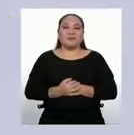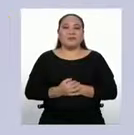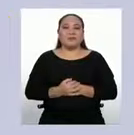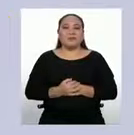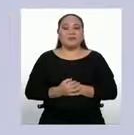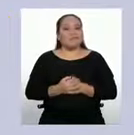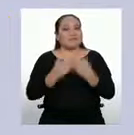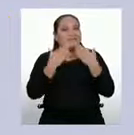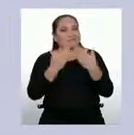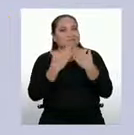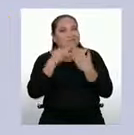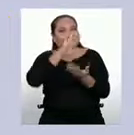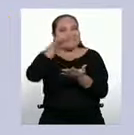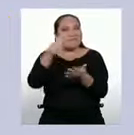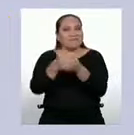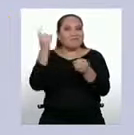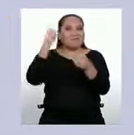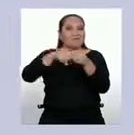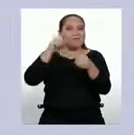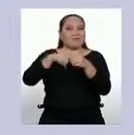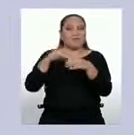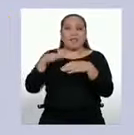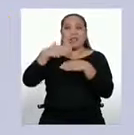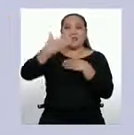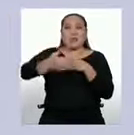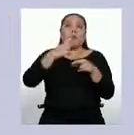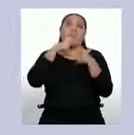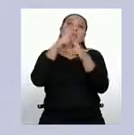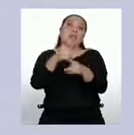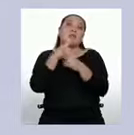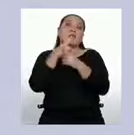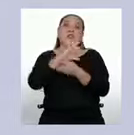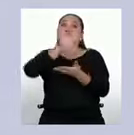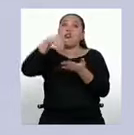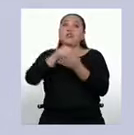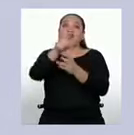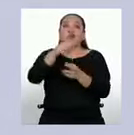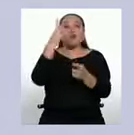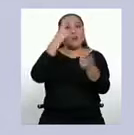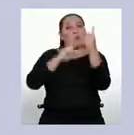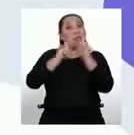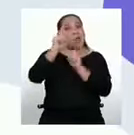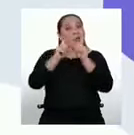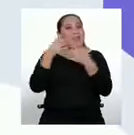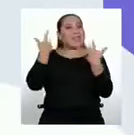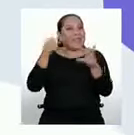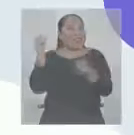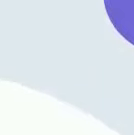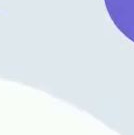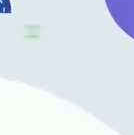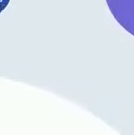Gracias a todos los participantes. En el siguiente bloque responderemos todas sus interrogantes. ¡Ya regresamos!